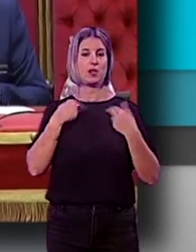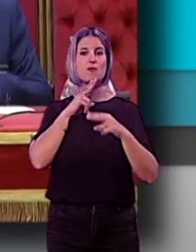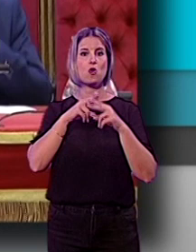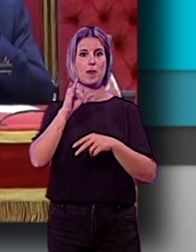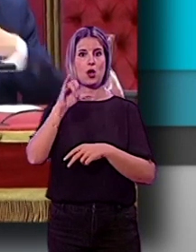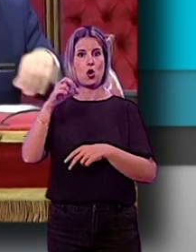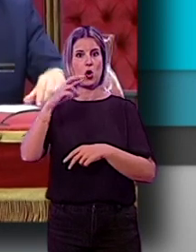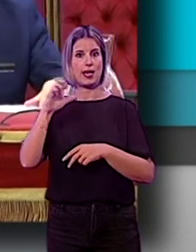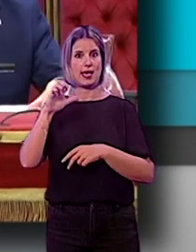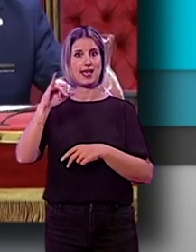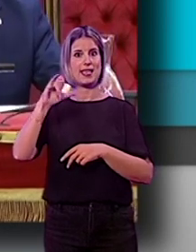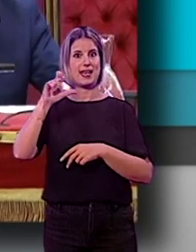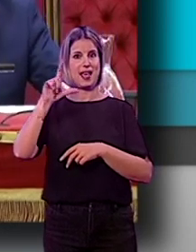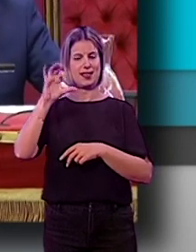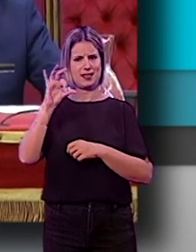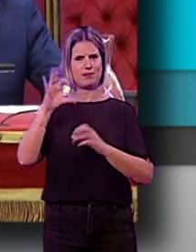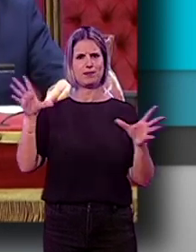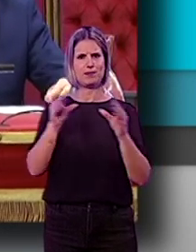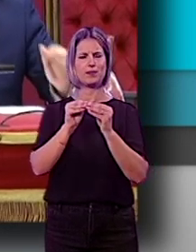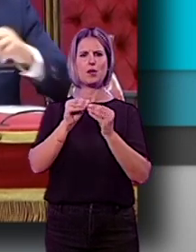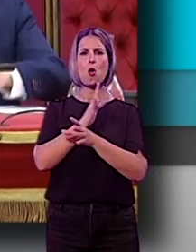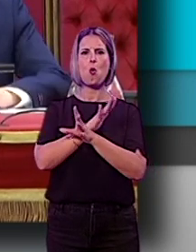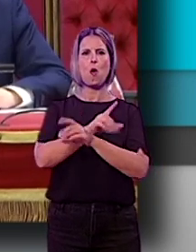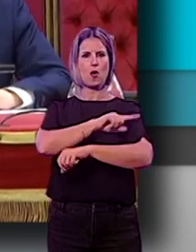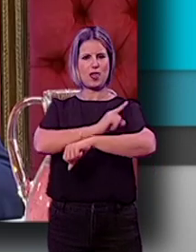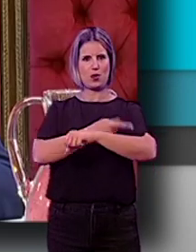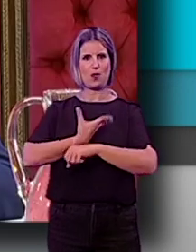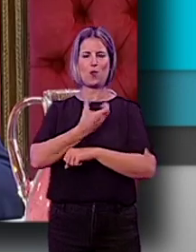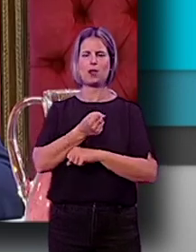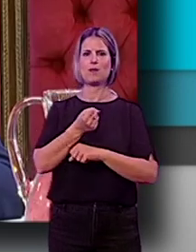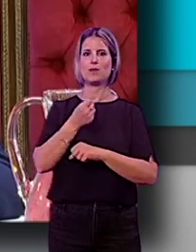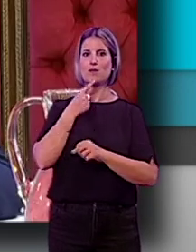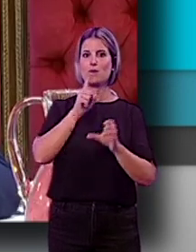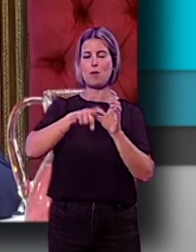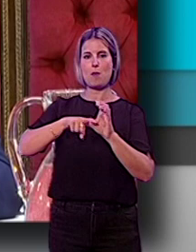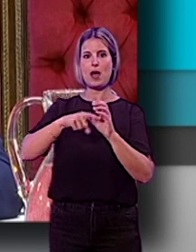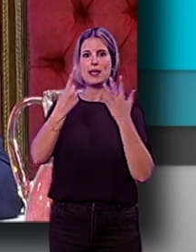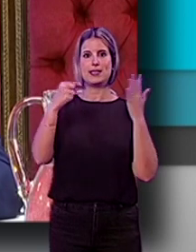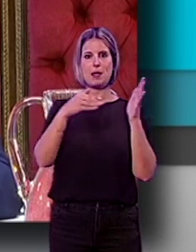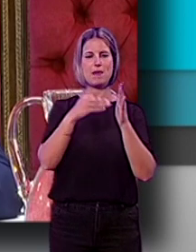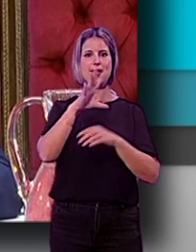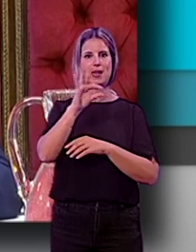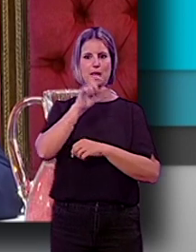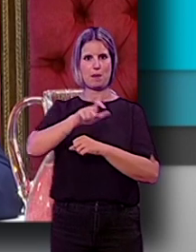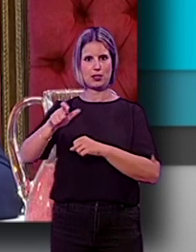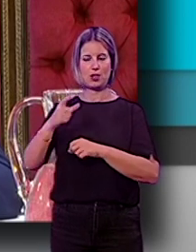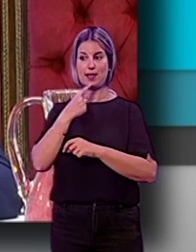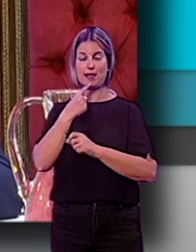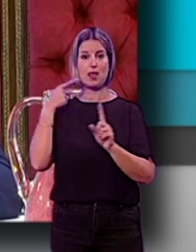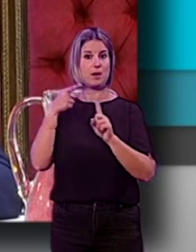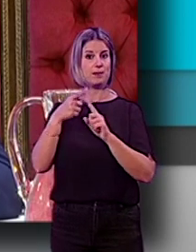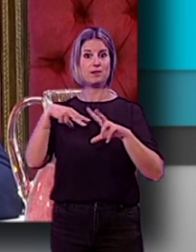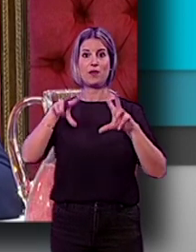Iglesias, ha detallado la conclusión de los Juegos Deportivos Municipales, en los que han participado 6.500 personas. Ha señalado la